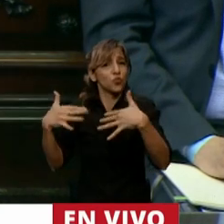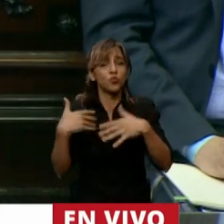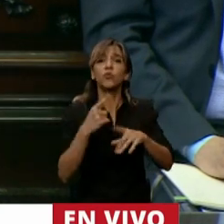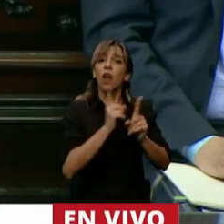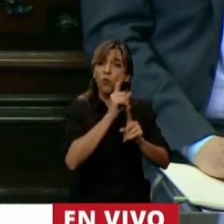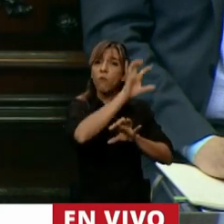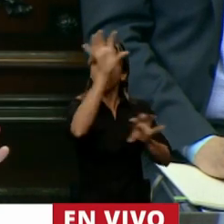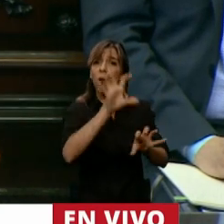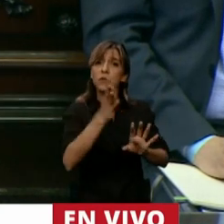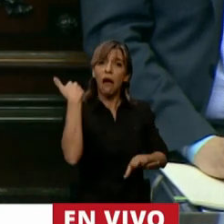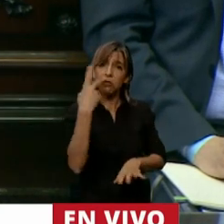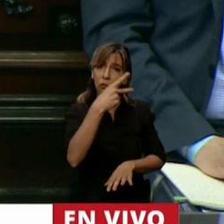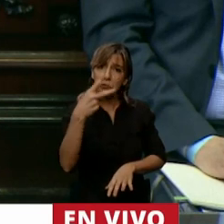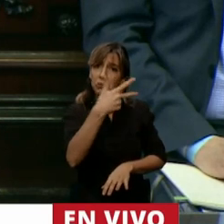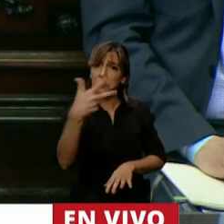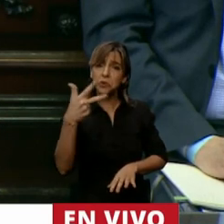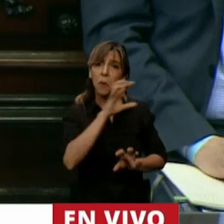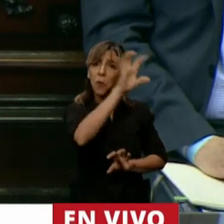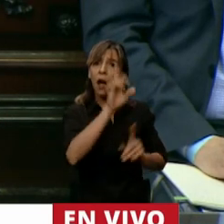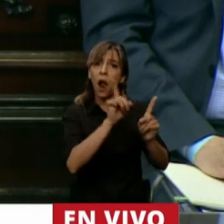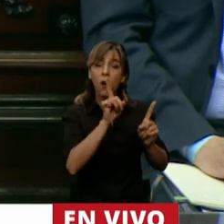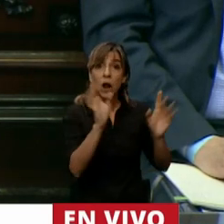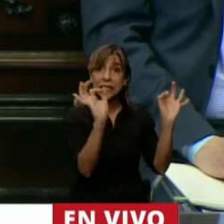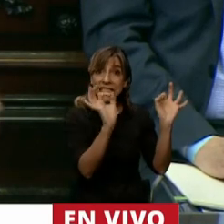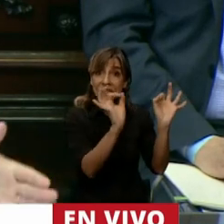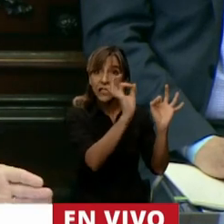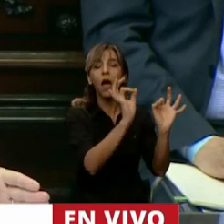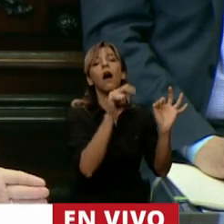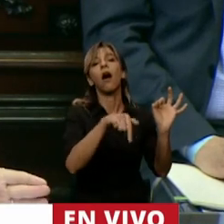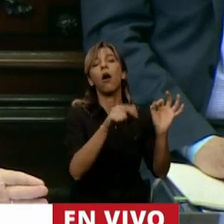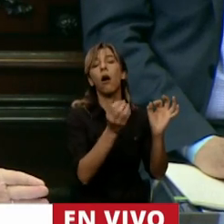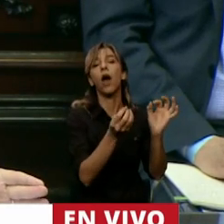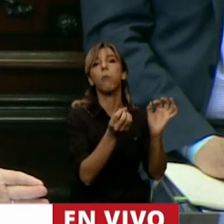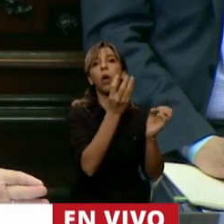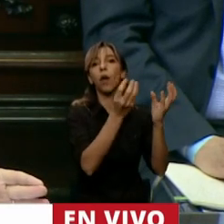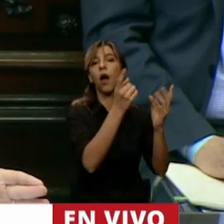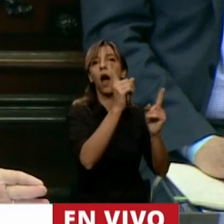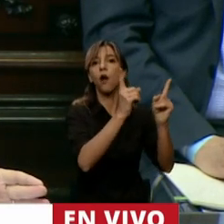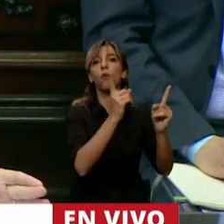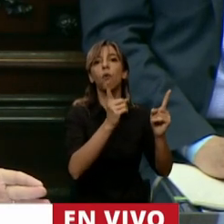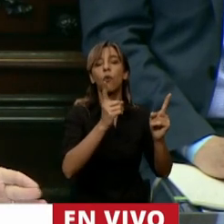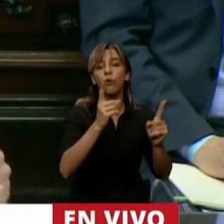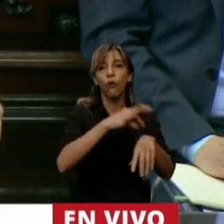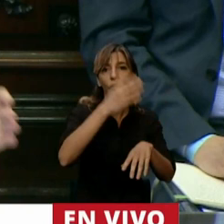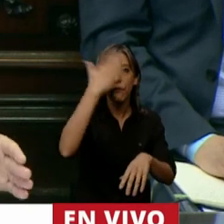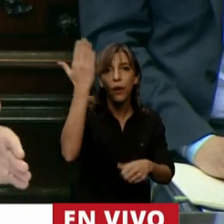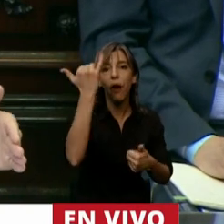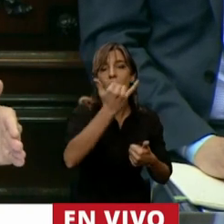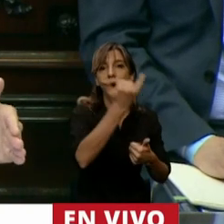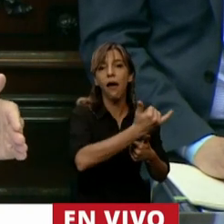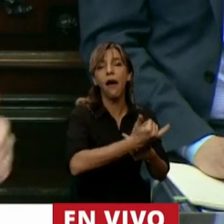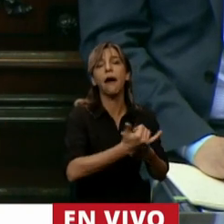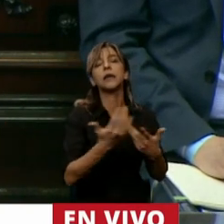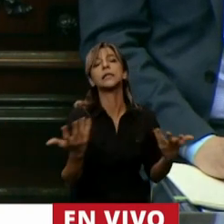semanas no registraban prácticamente casos ya han tenido brotes nuevamente y ha habido brotes